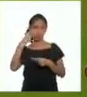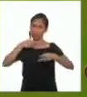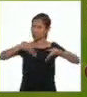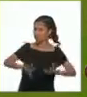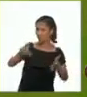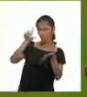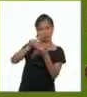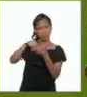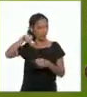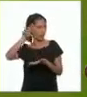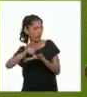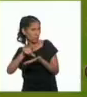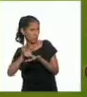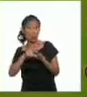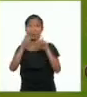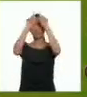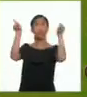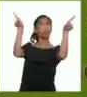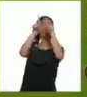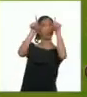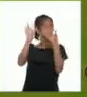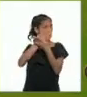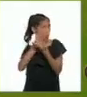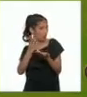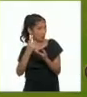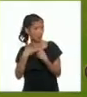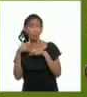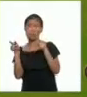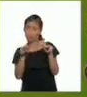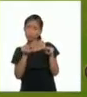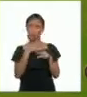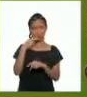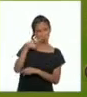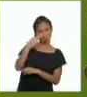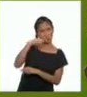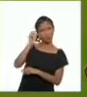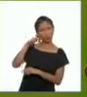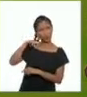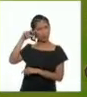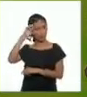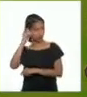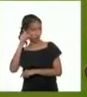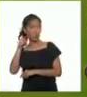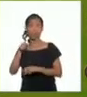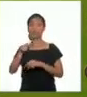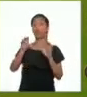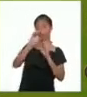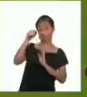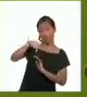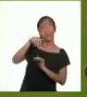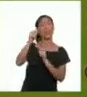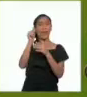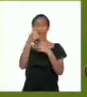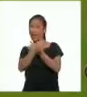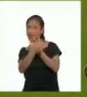Lima en Lima no hay estrellas creo que por eso vivimos en Huamanga Huamanga es la capital de Ayacucho y tiene un millón de estrellas